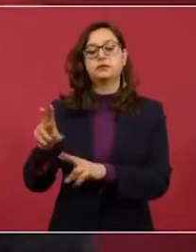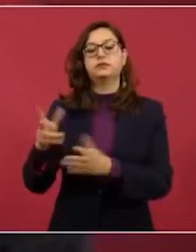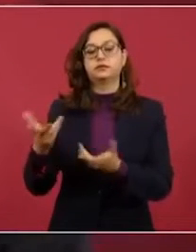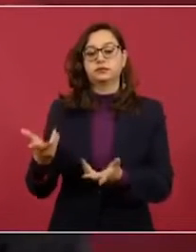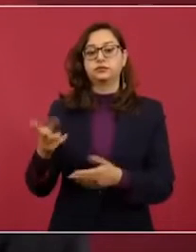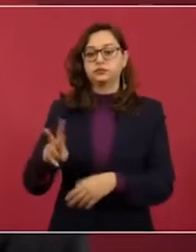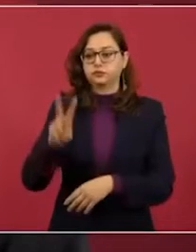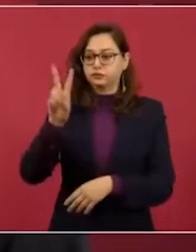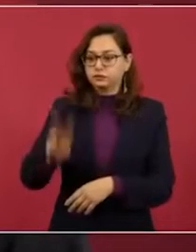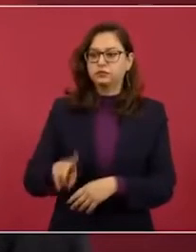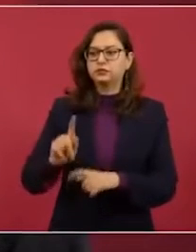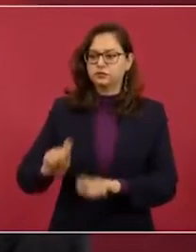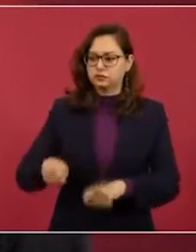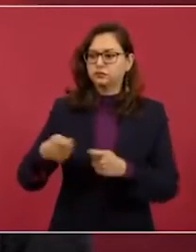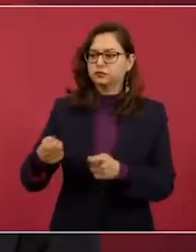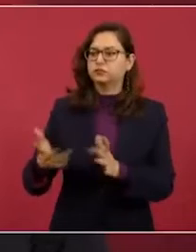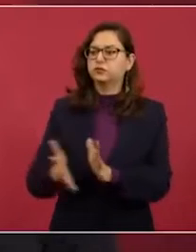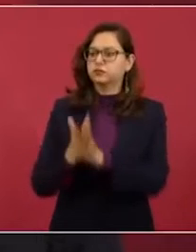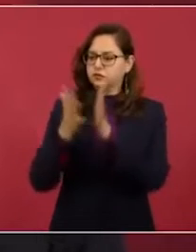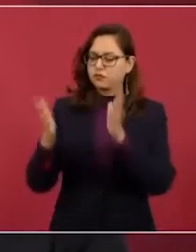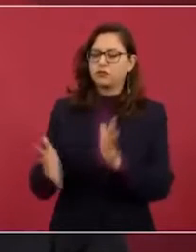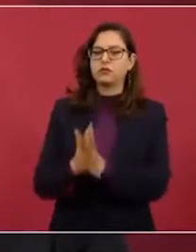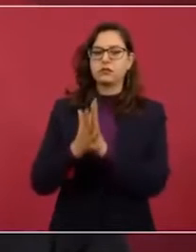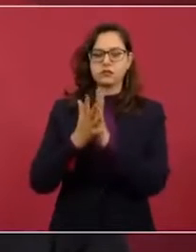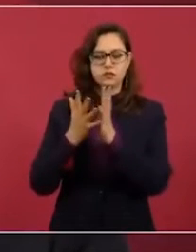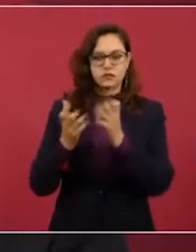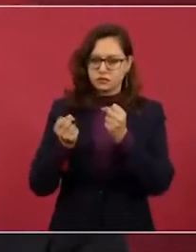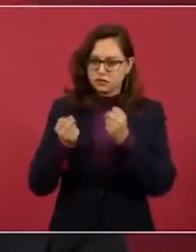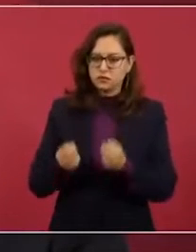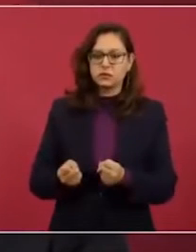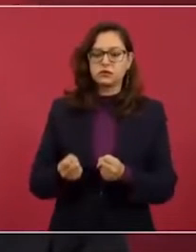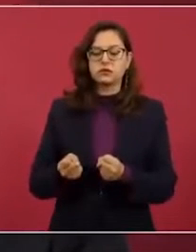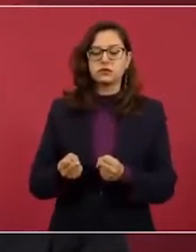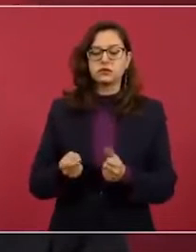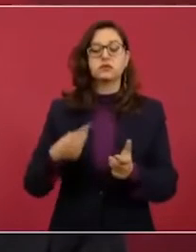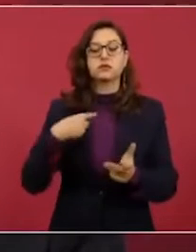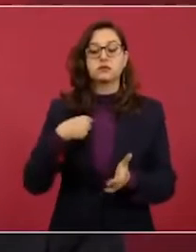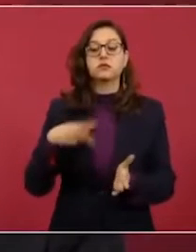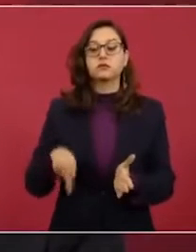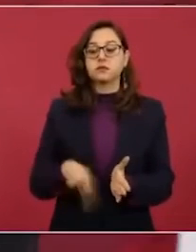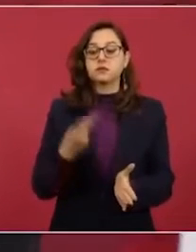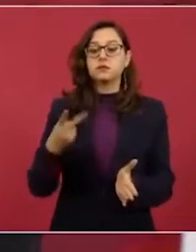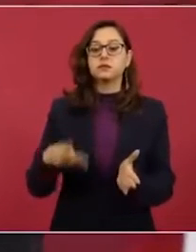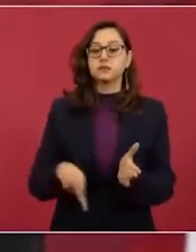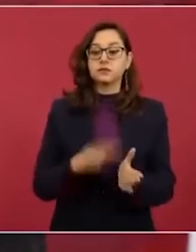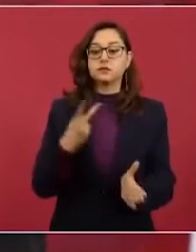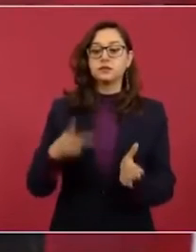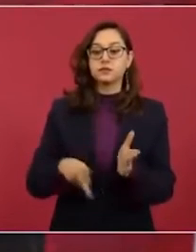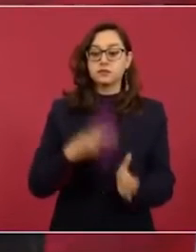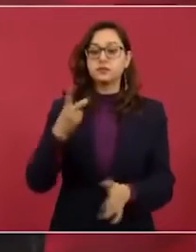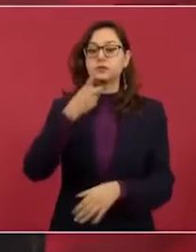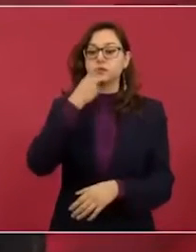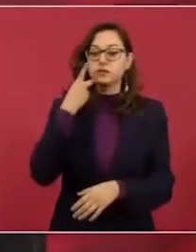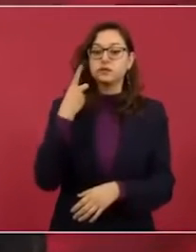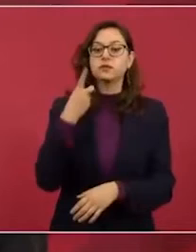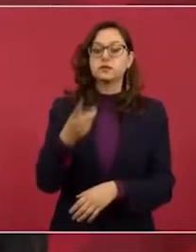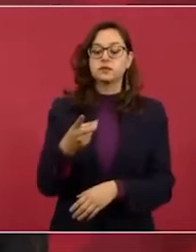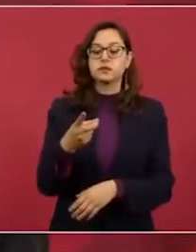Garantizar espacios de participación. lo que he estado diciendo, porque eso